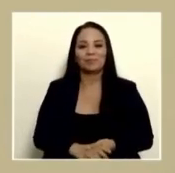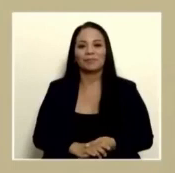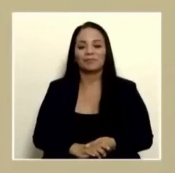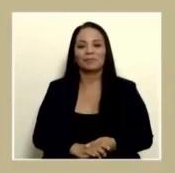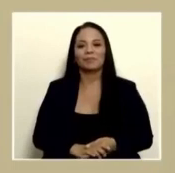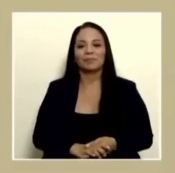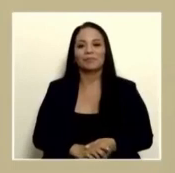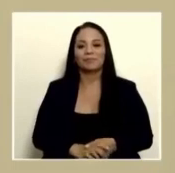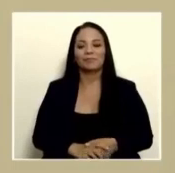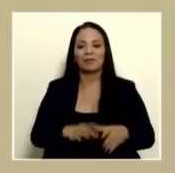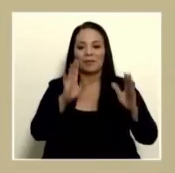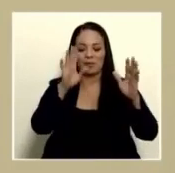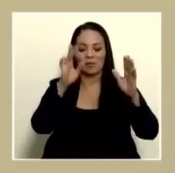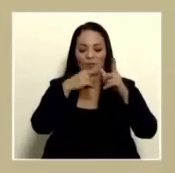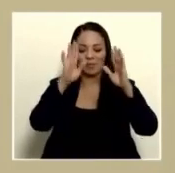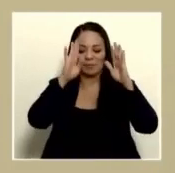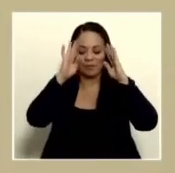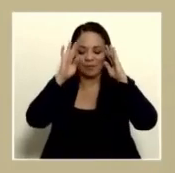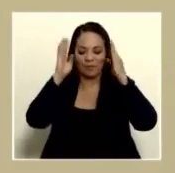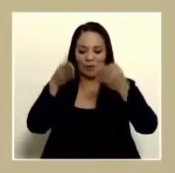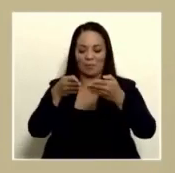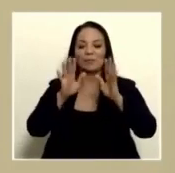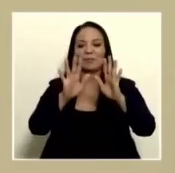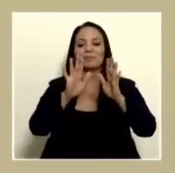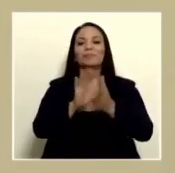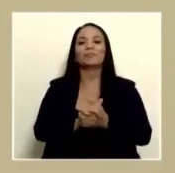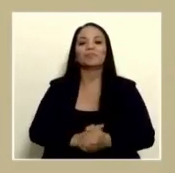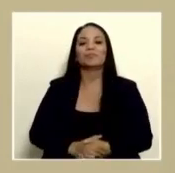entonces déjeme enfocarme en lo que me estaba enfocando